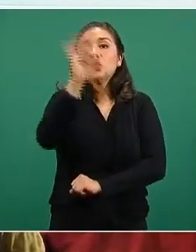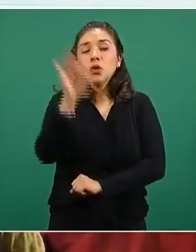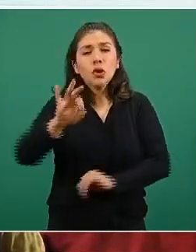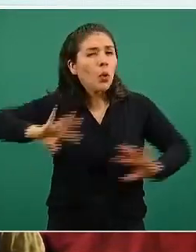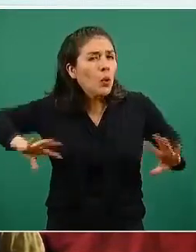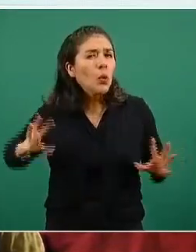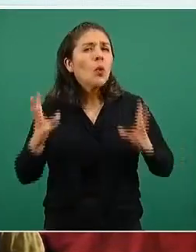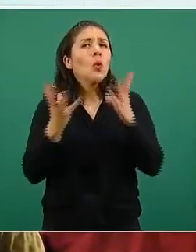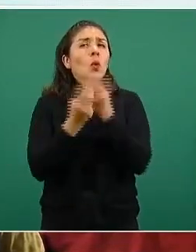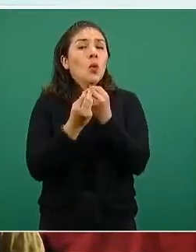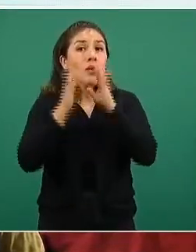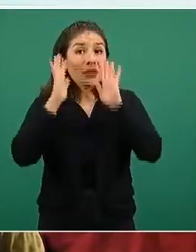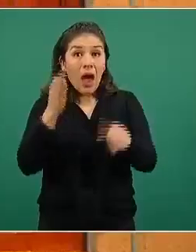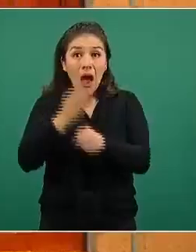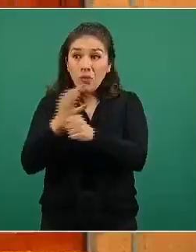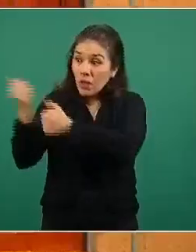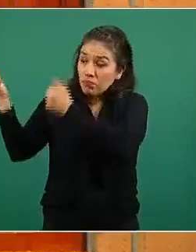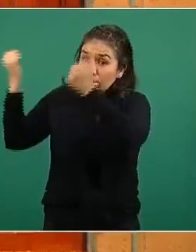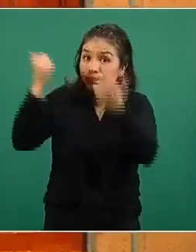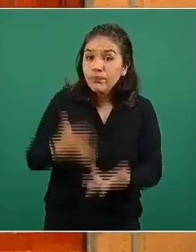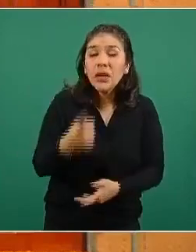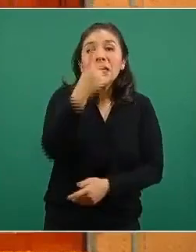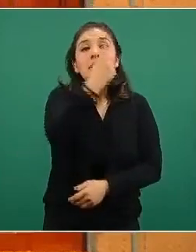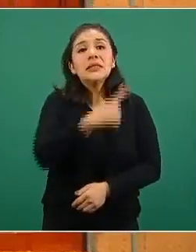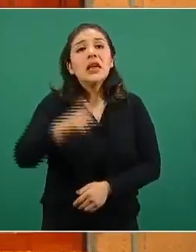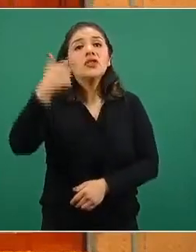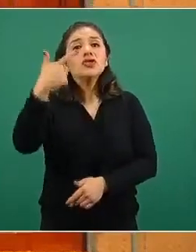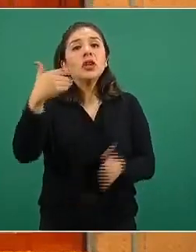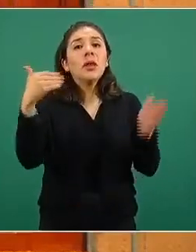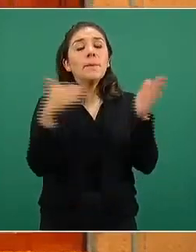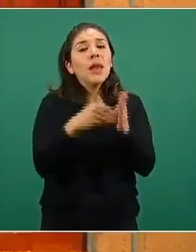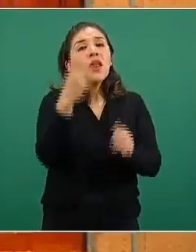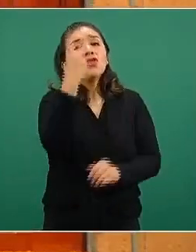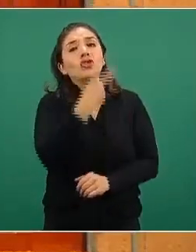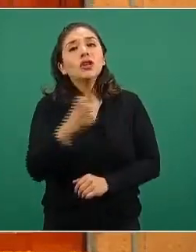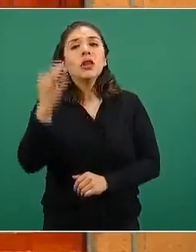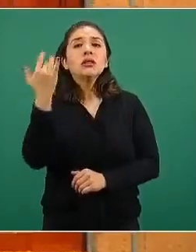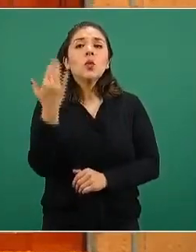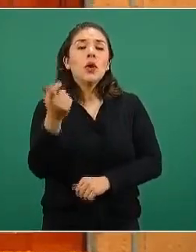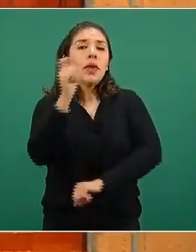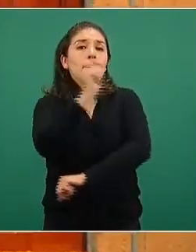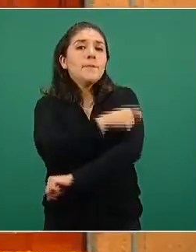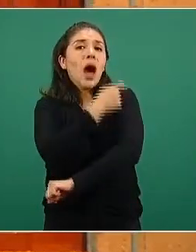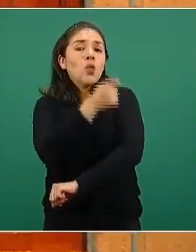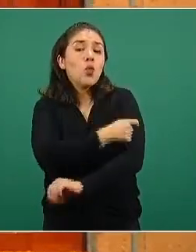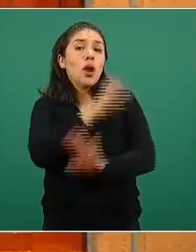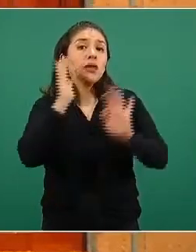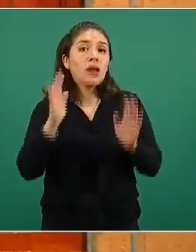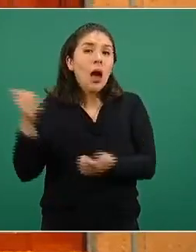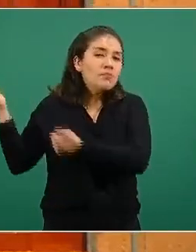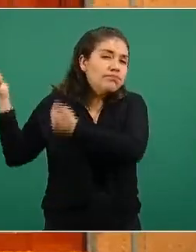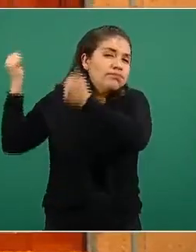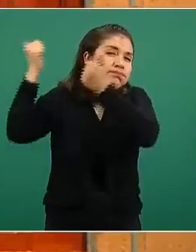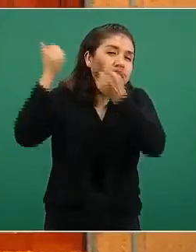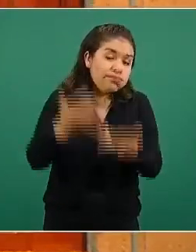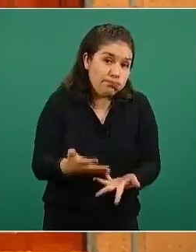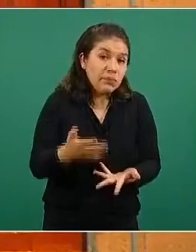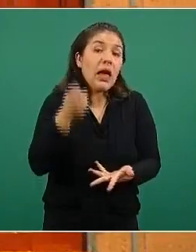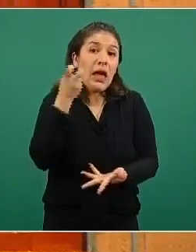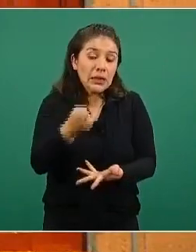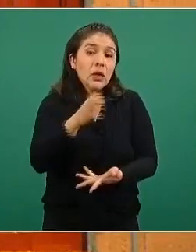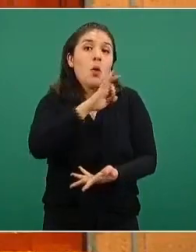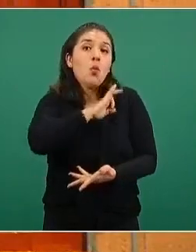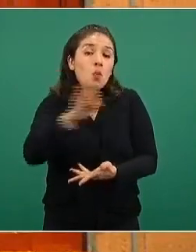total que se ha recibido hasta el momento? 7 mil 250 dosis de vacunas que se espera